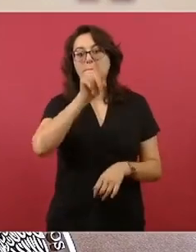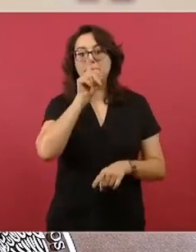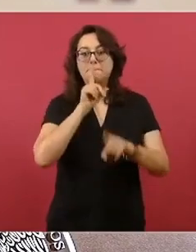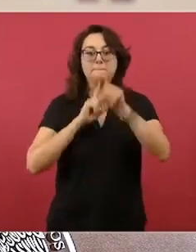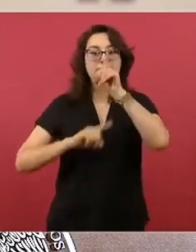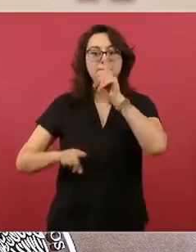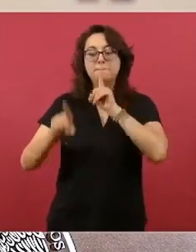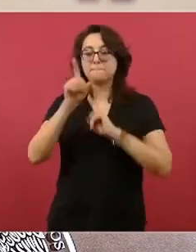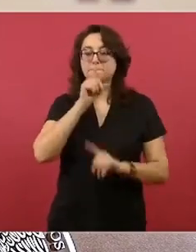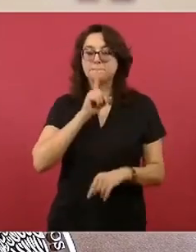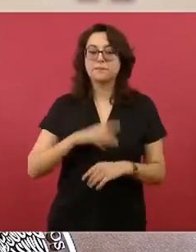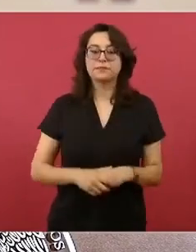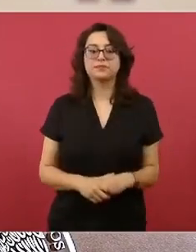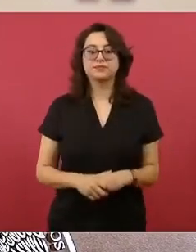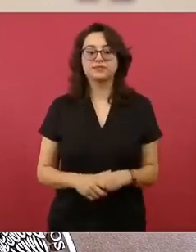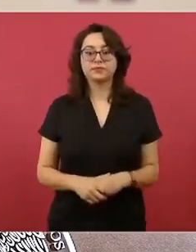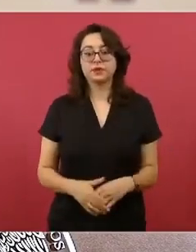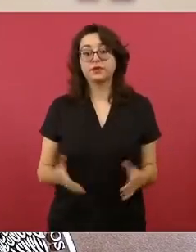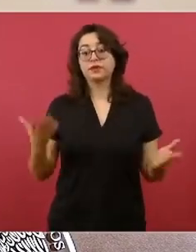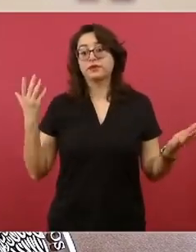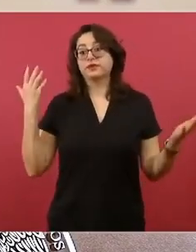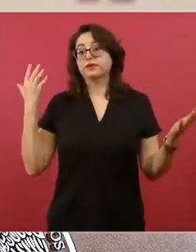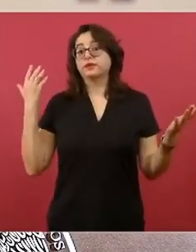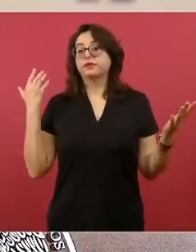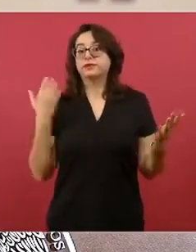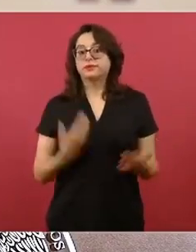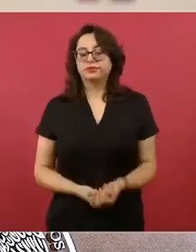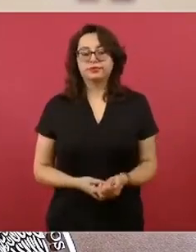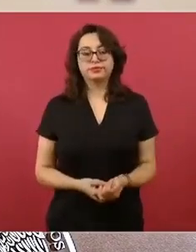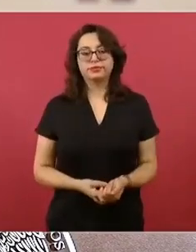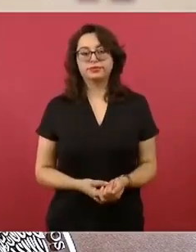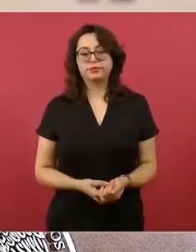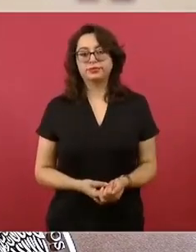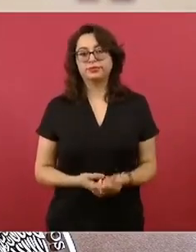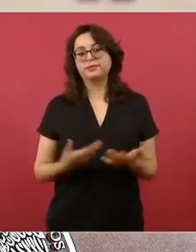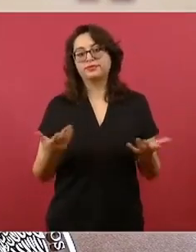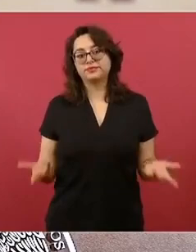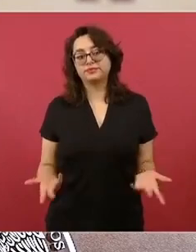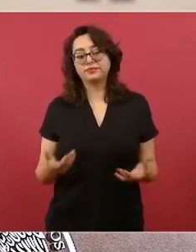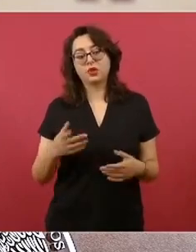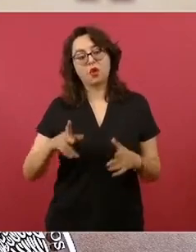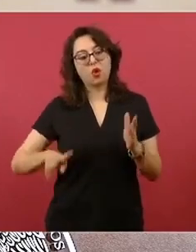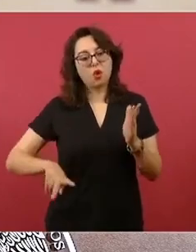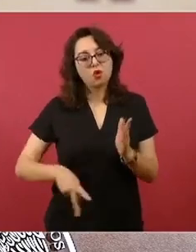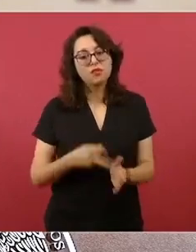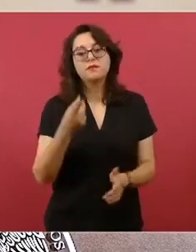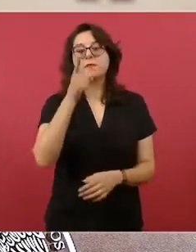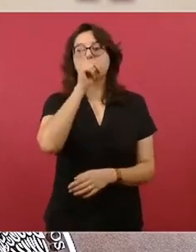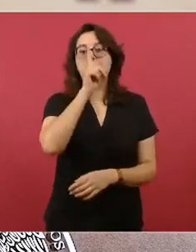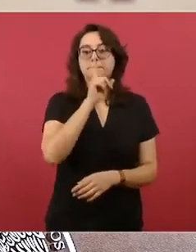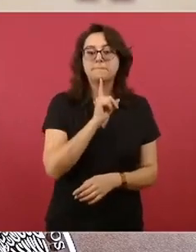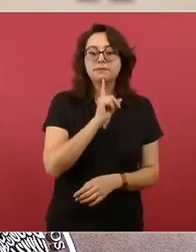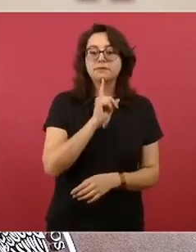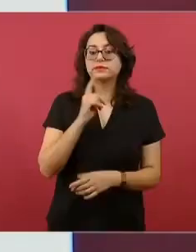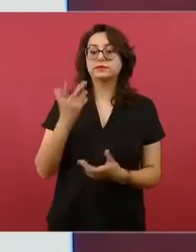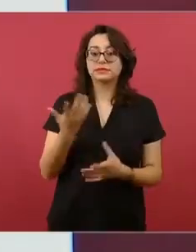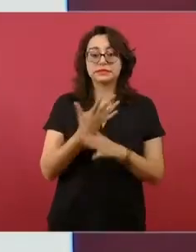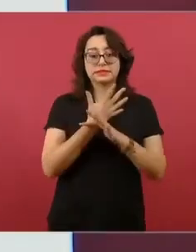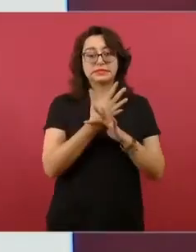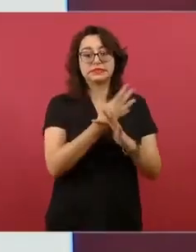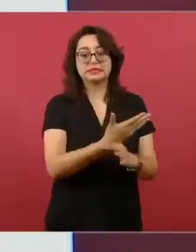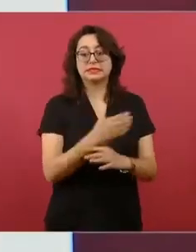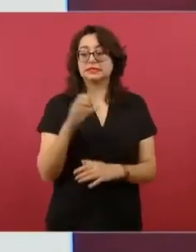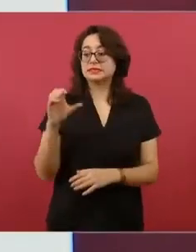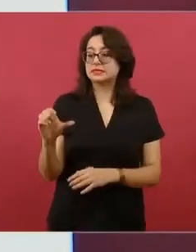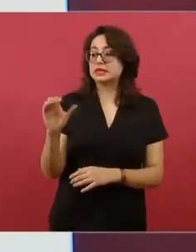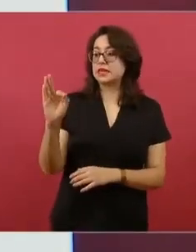Ay, los agoreros del mal vuelven a mentir, señalando que la Comisión Federal de Electricidad no tiene capacidad